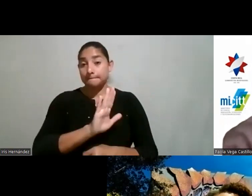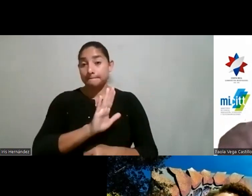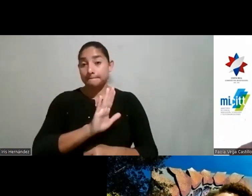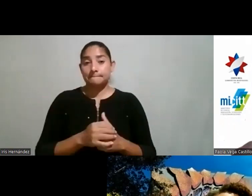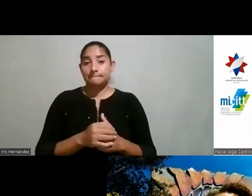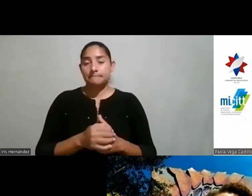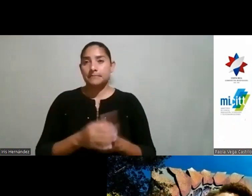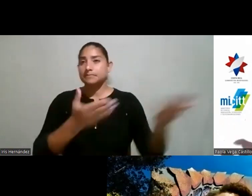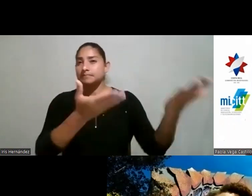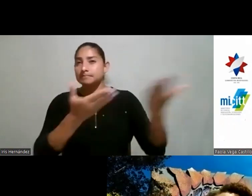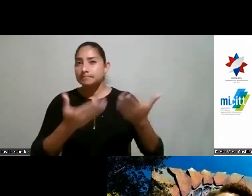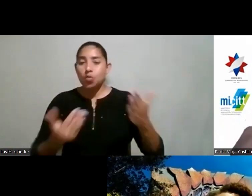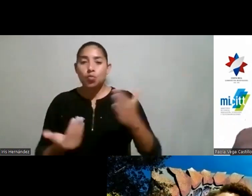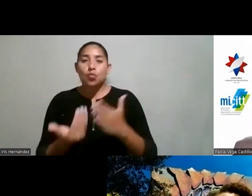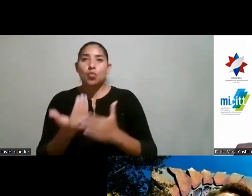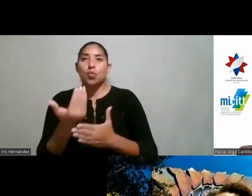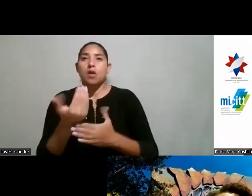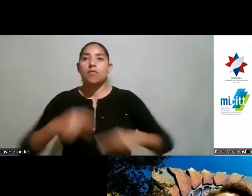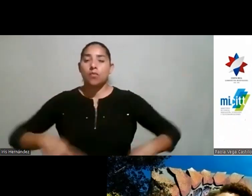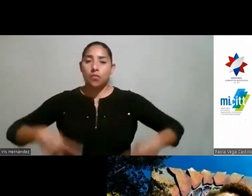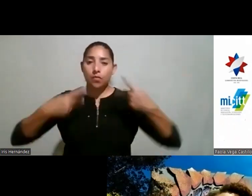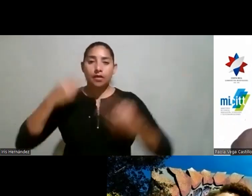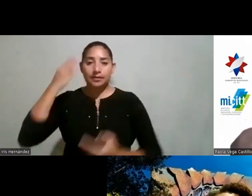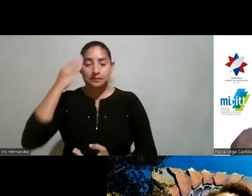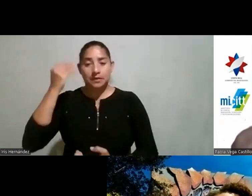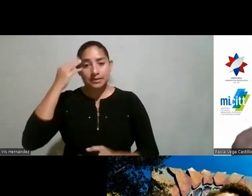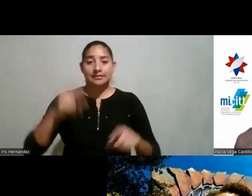trayendo este nuevo tipo de vivencias también